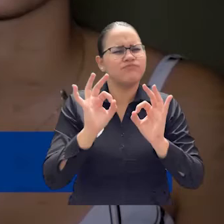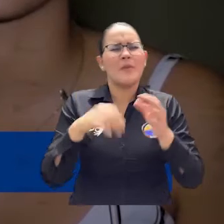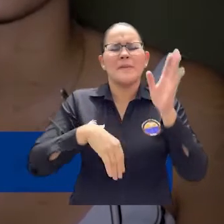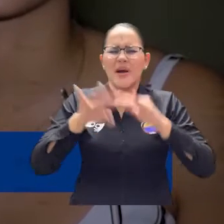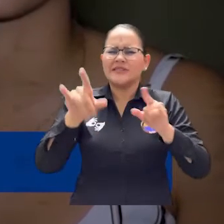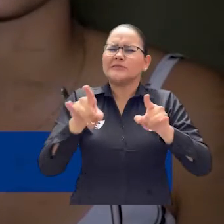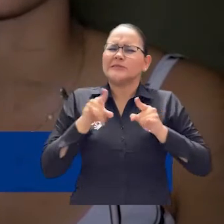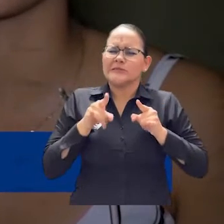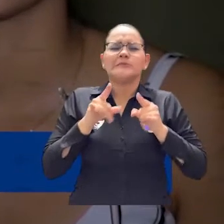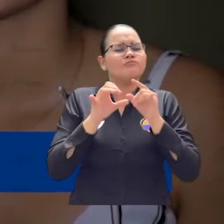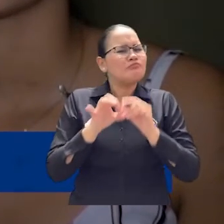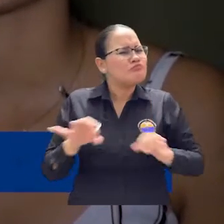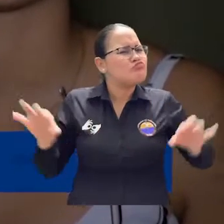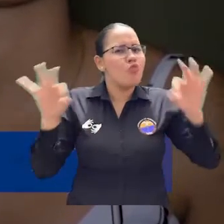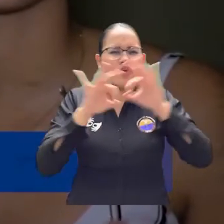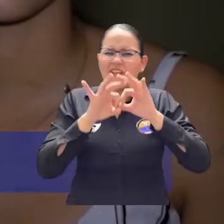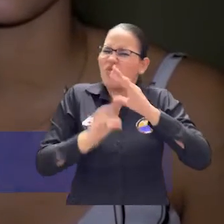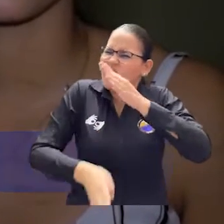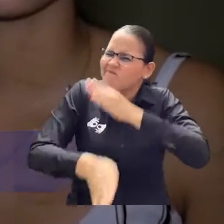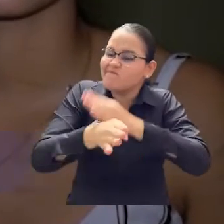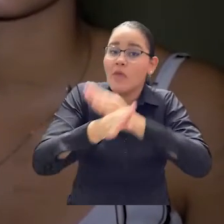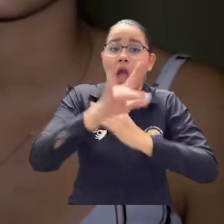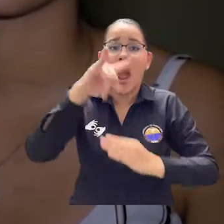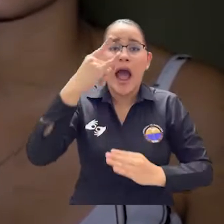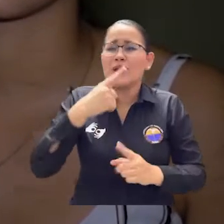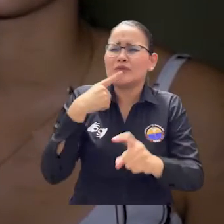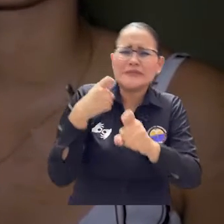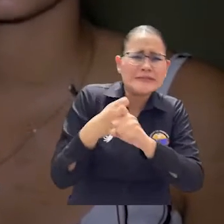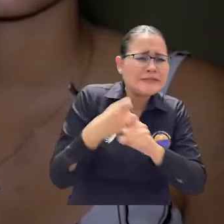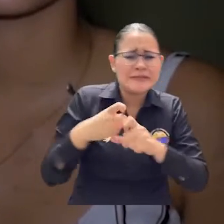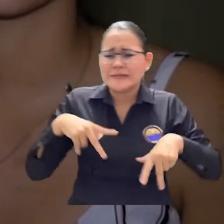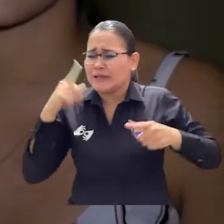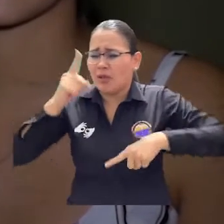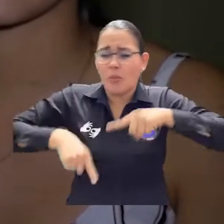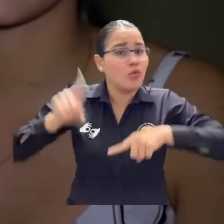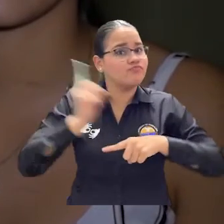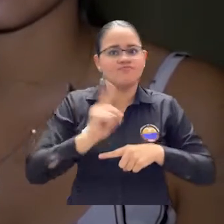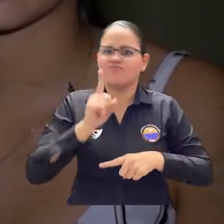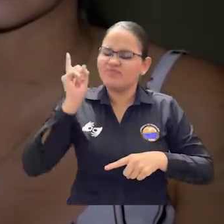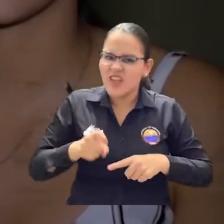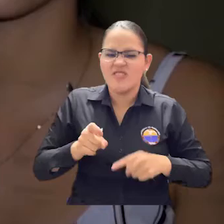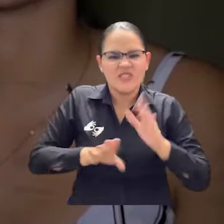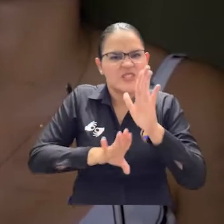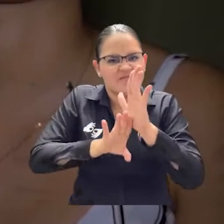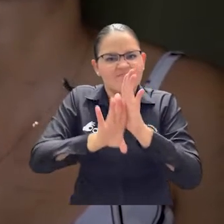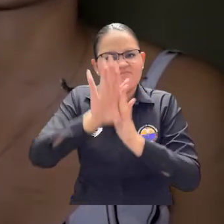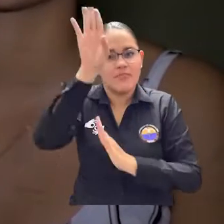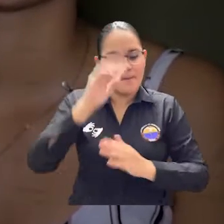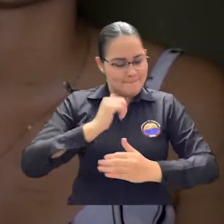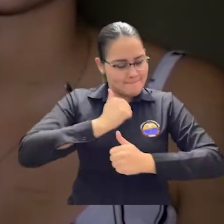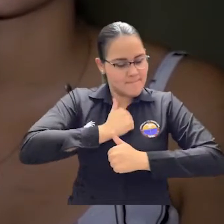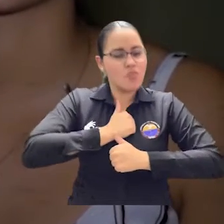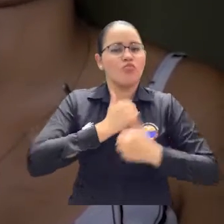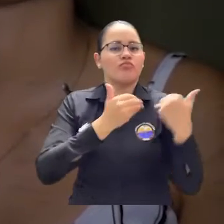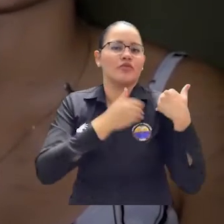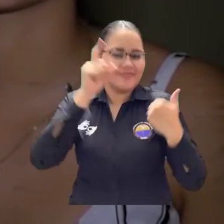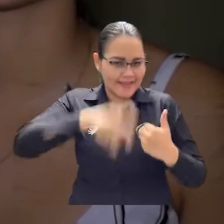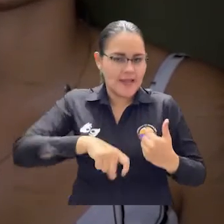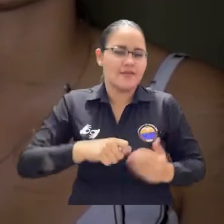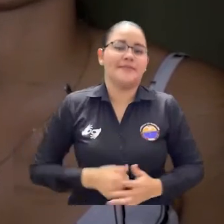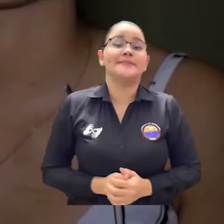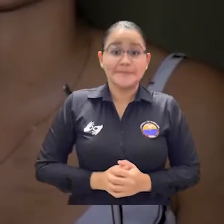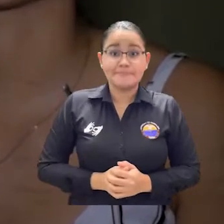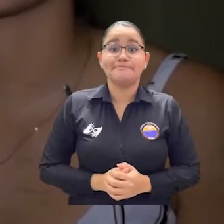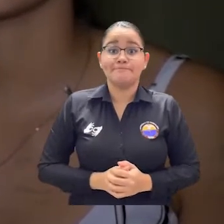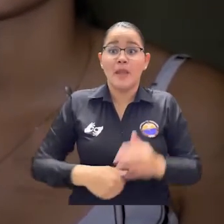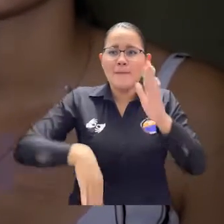obstáculos que uno tenga en el camino, depende de uno, de lo que uno siente y de verdad, si de verdad tienes la voluntad de salir adelante y ser